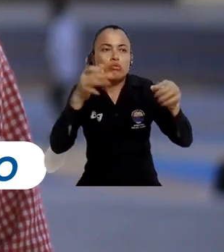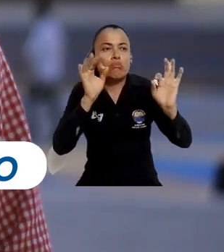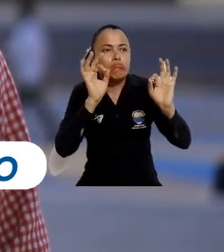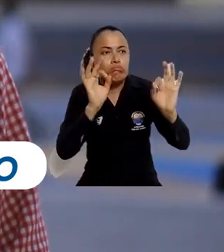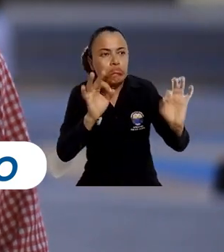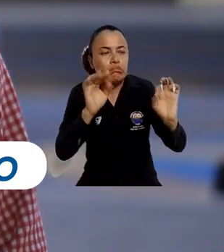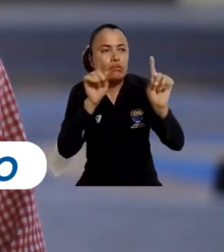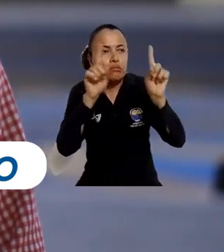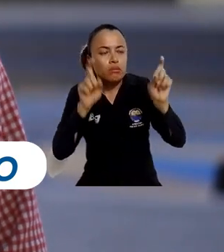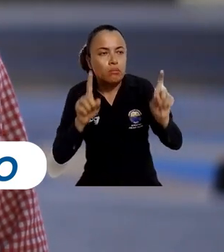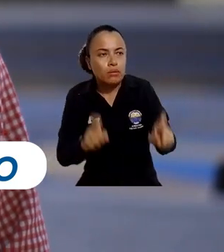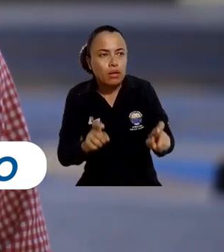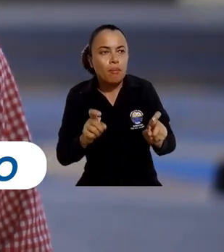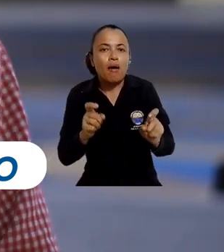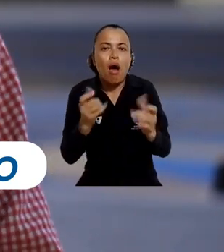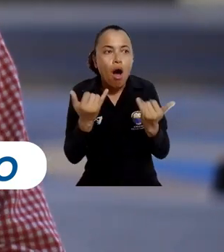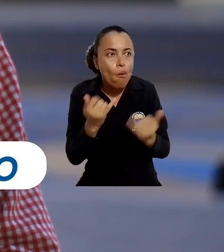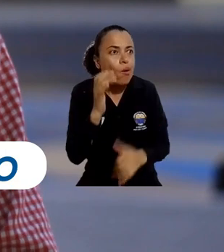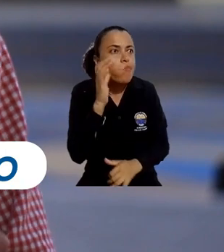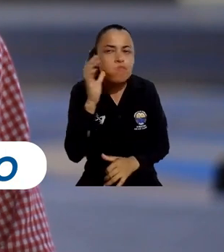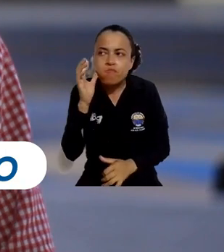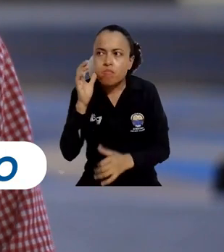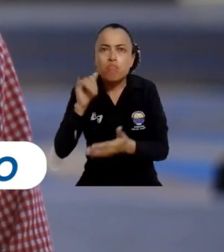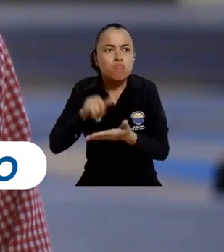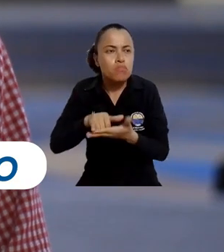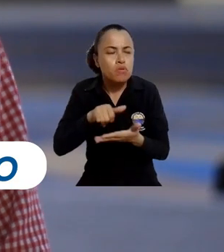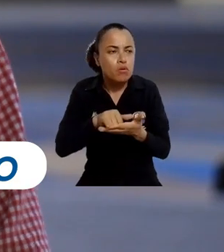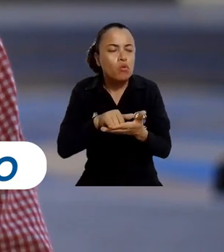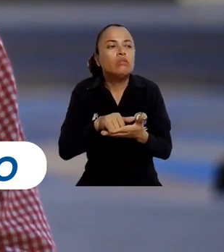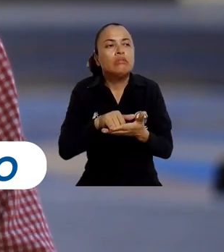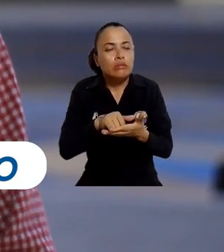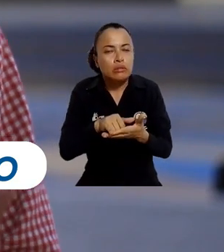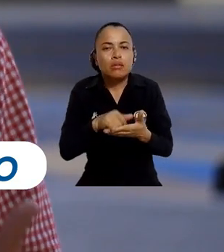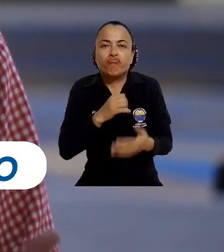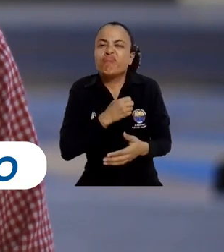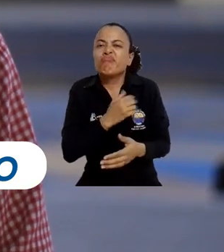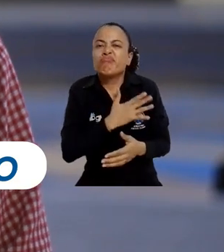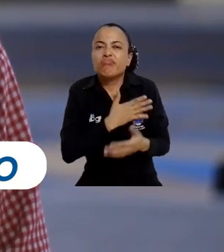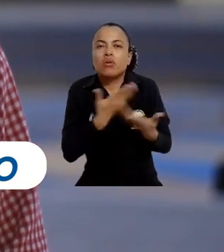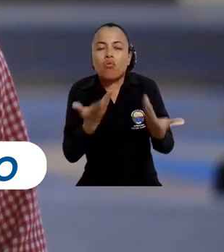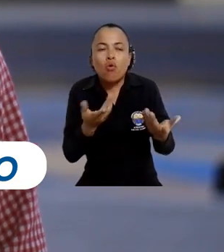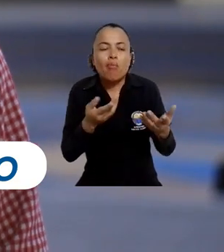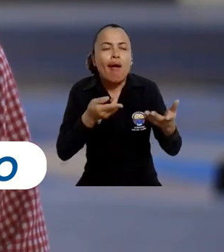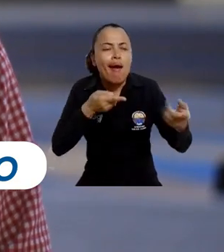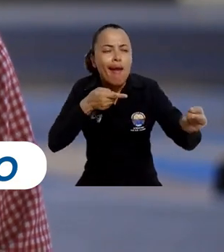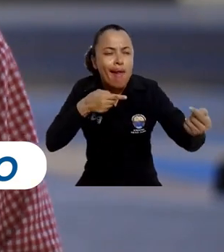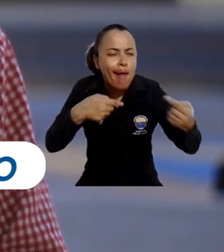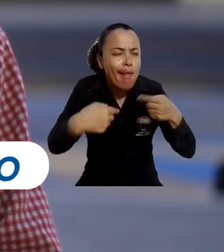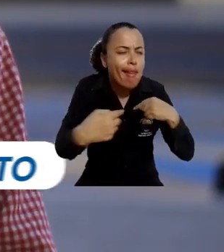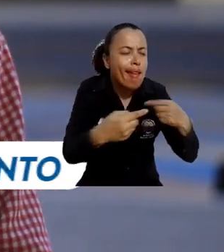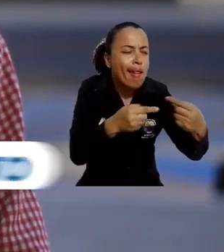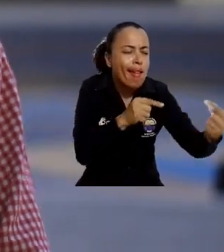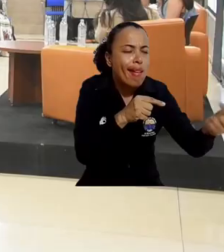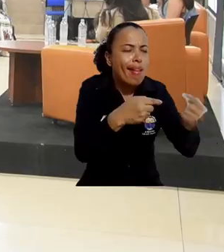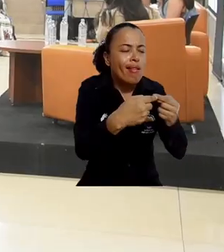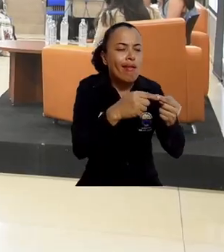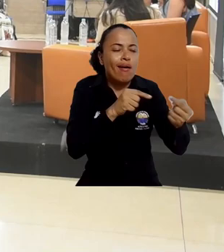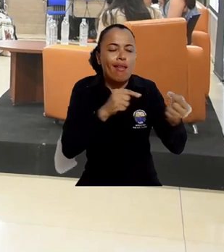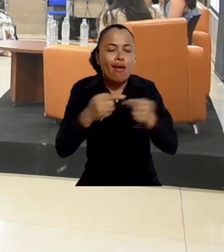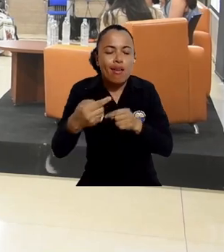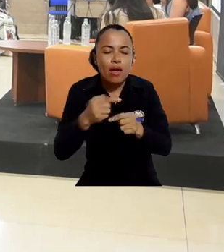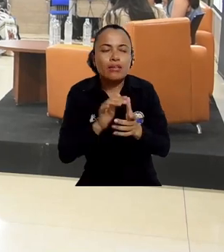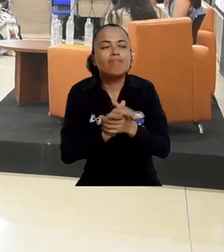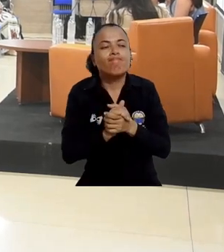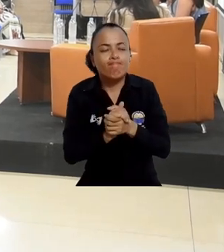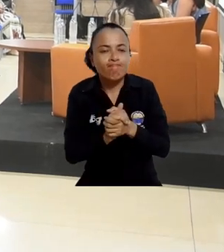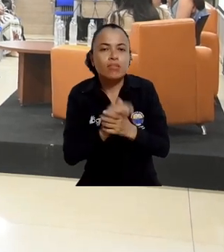muy actuales, hemos tenido oportunidad de tener paneles de discusión y hemos visto una